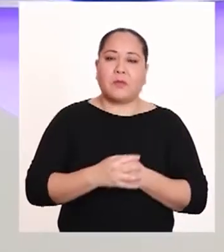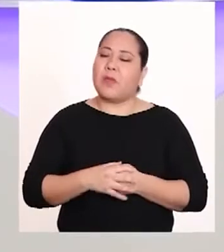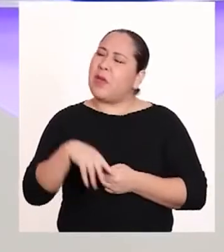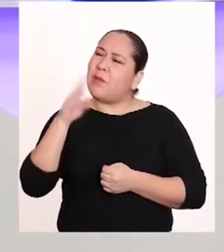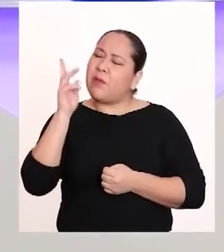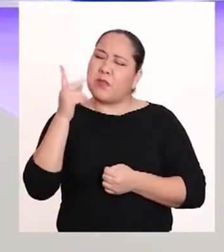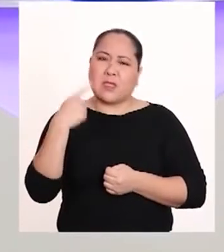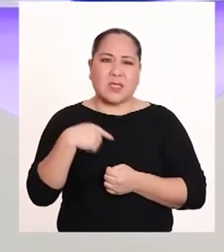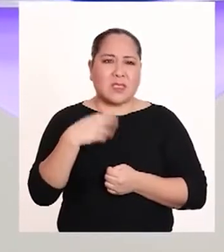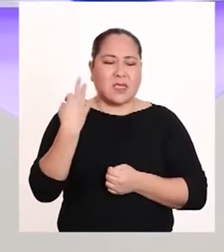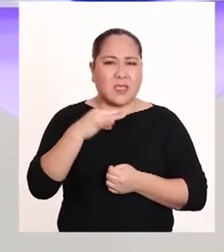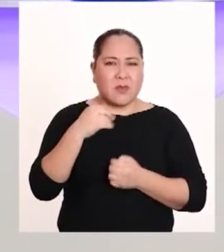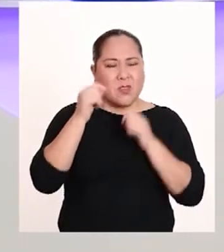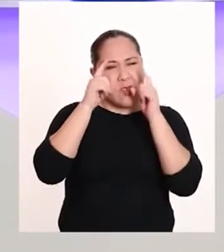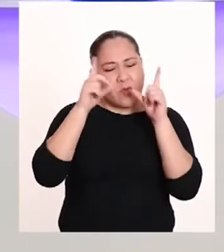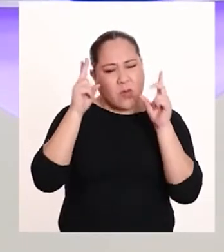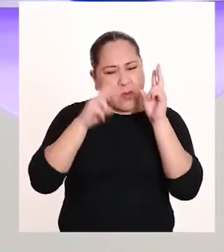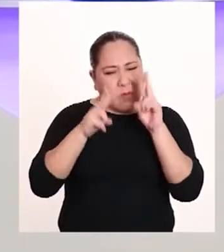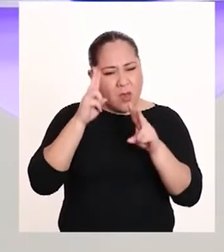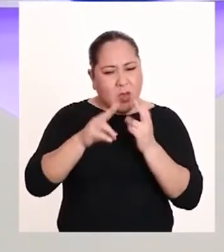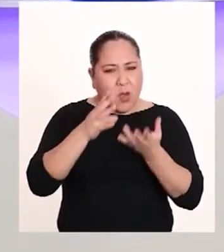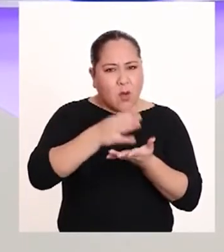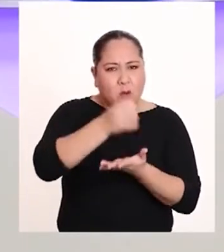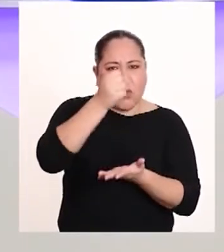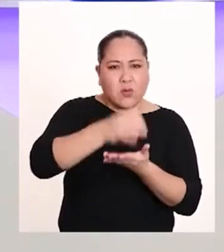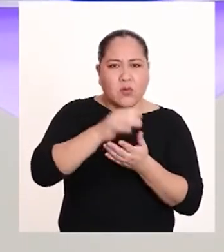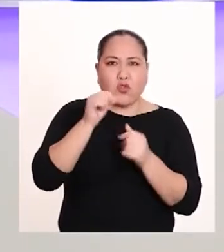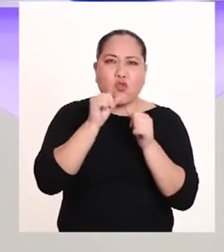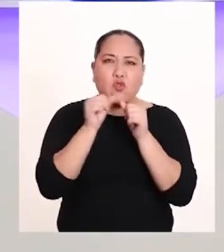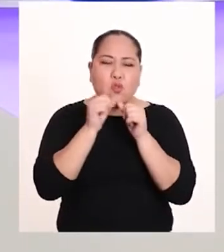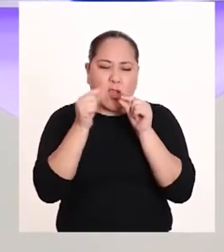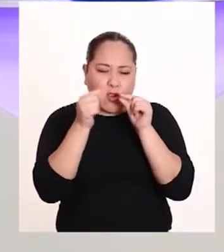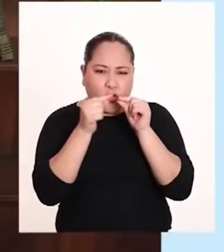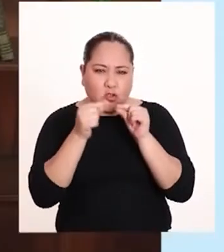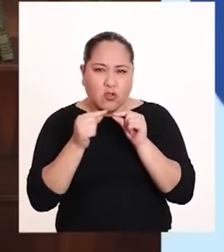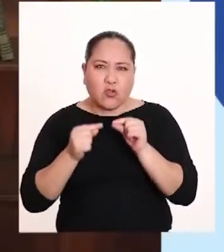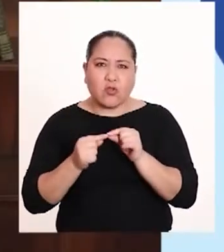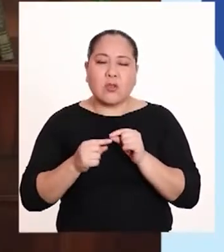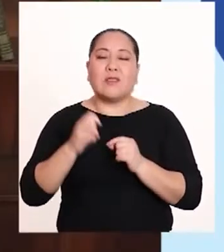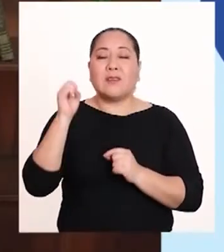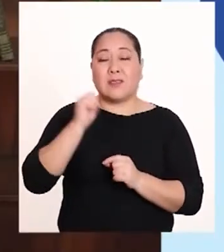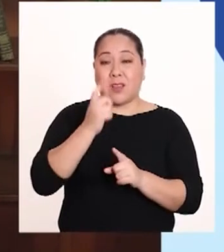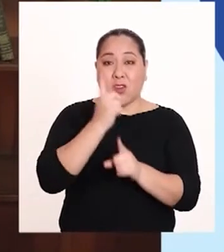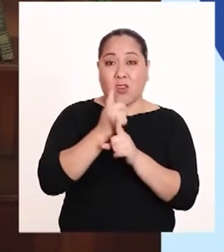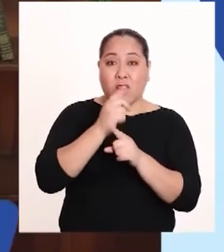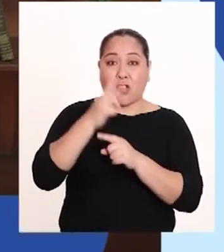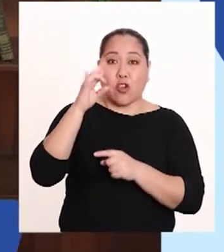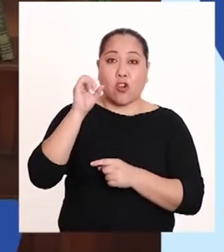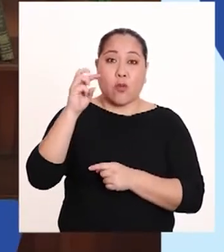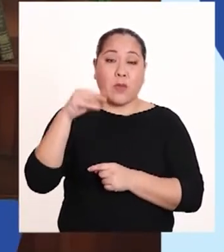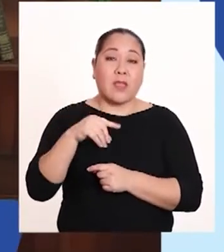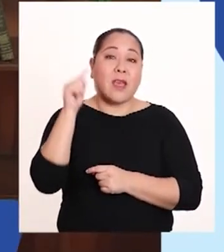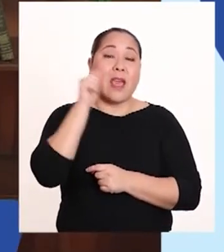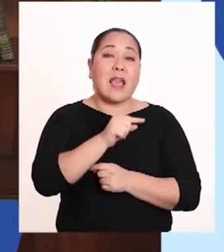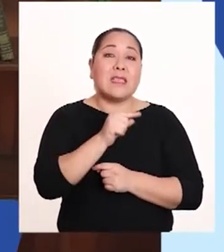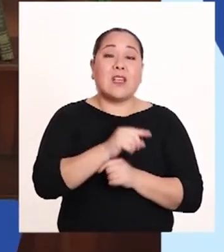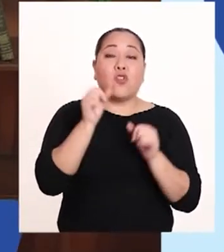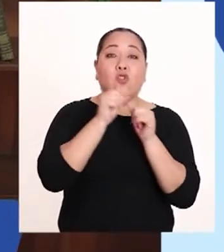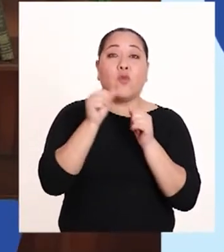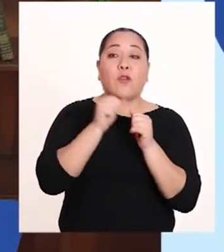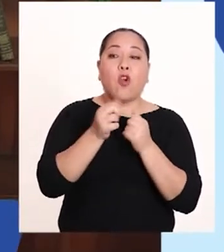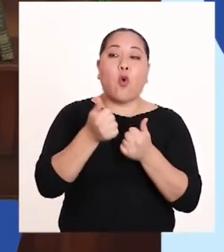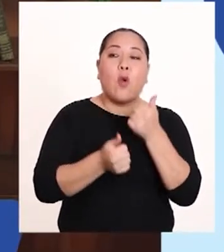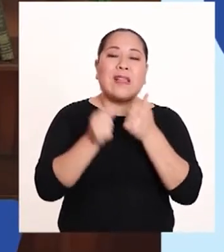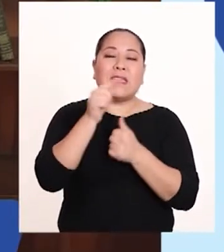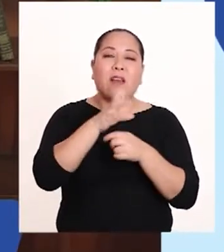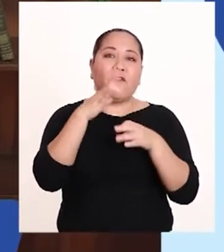Profesora, siempre me ha llamado la atención que los plásticos lleven unos numeritos. En efecto, Romina, el número indica el